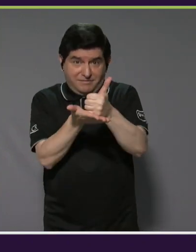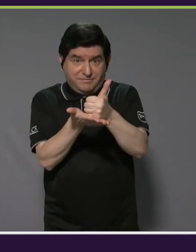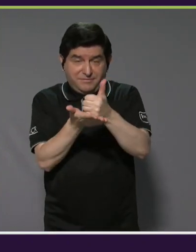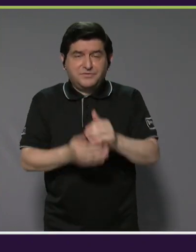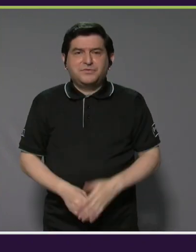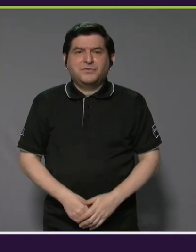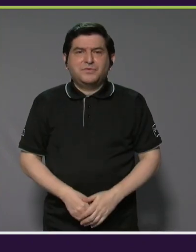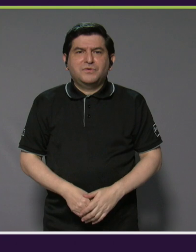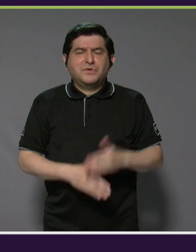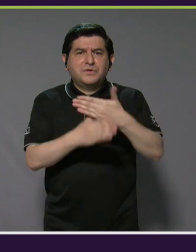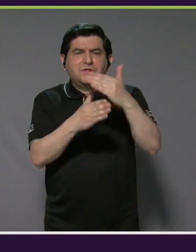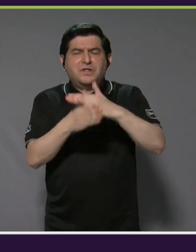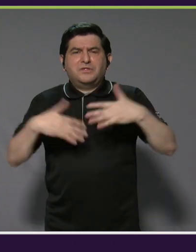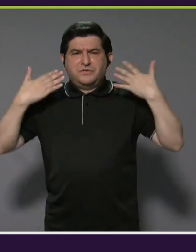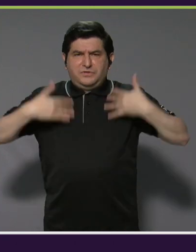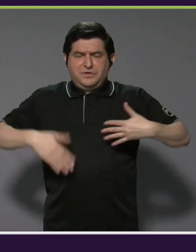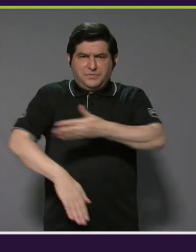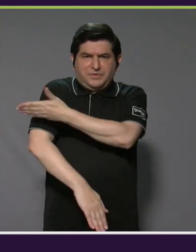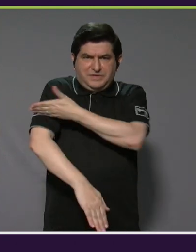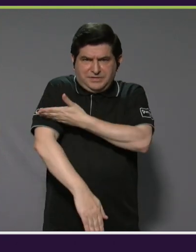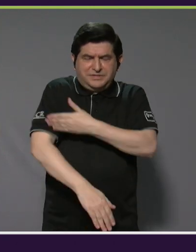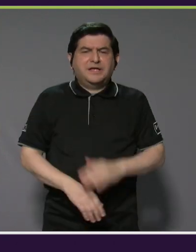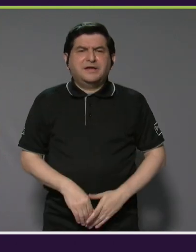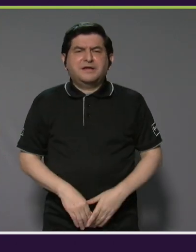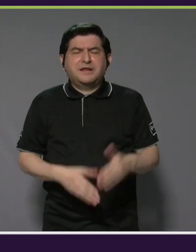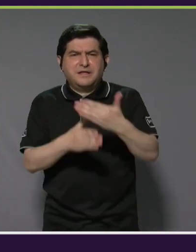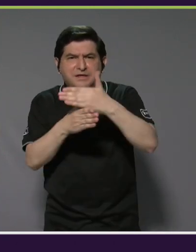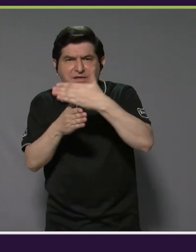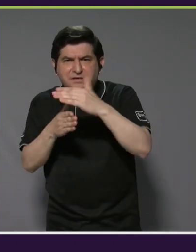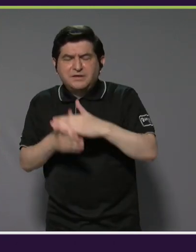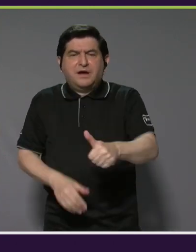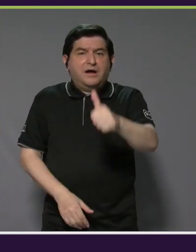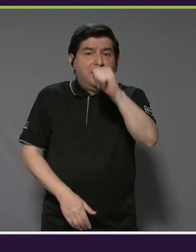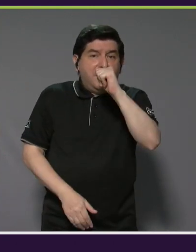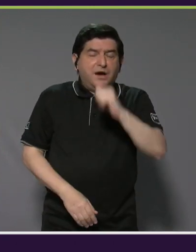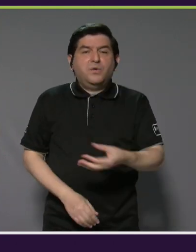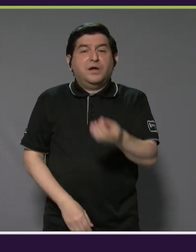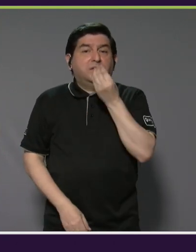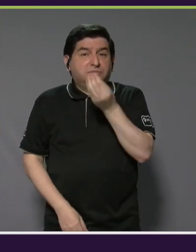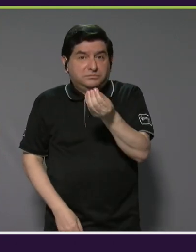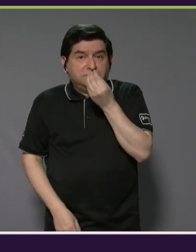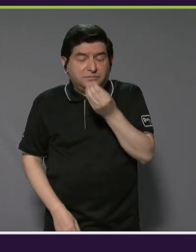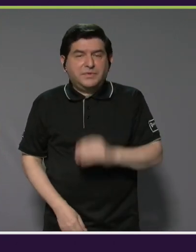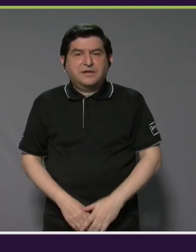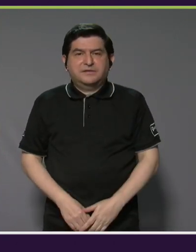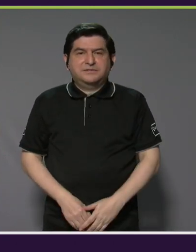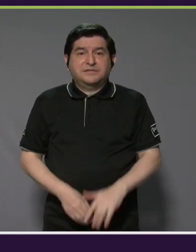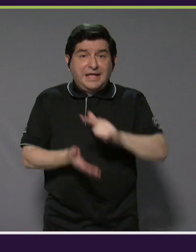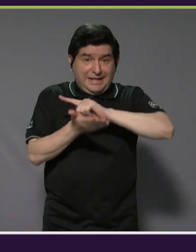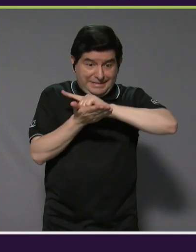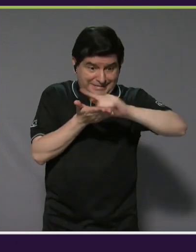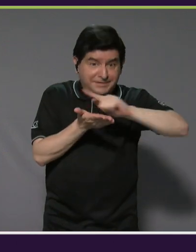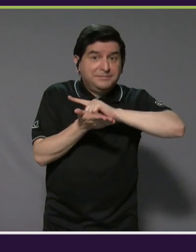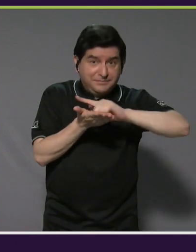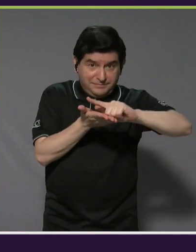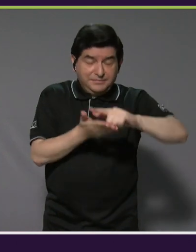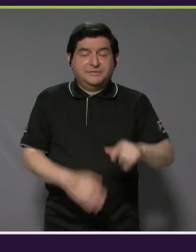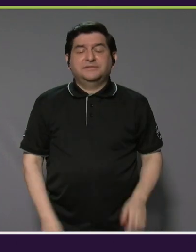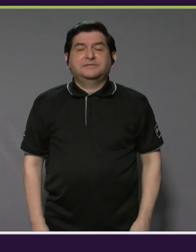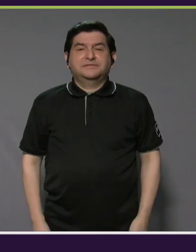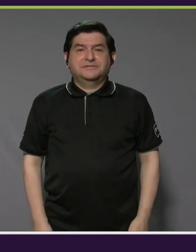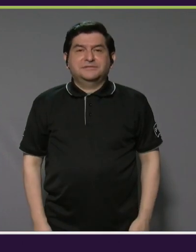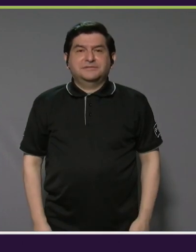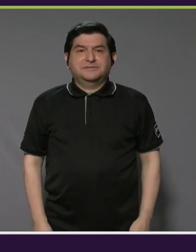repartir camisetas, heat shirts, repartir aguas, comidas, limpieza, en fin,